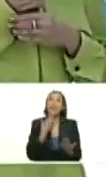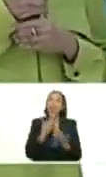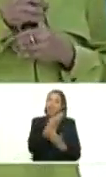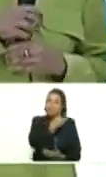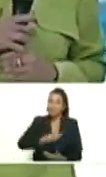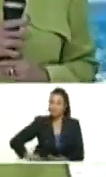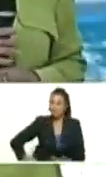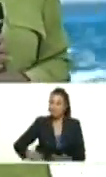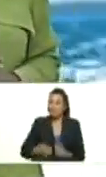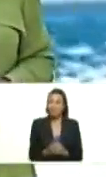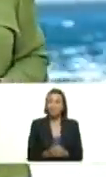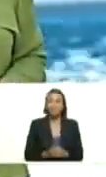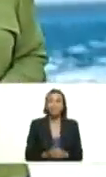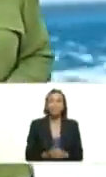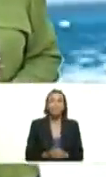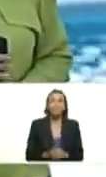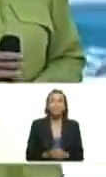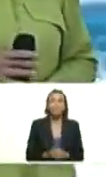presidente